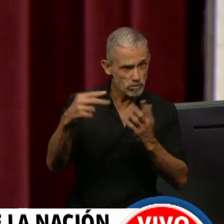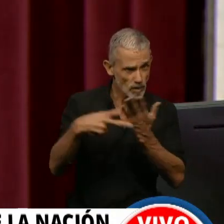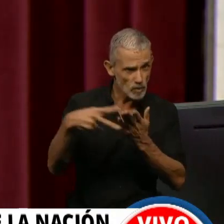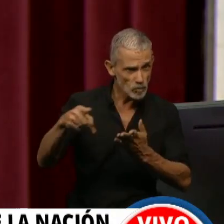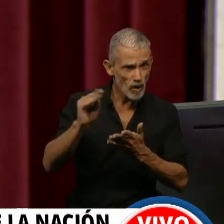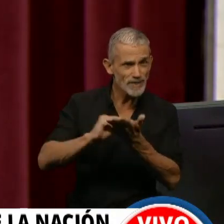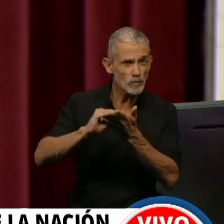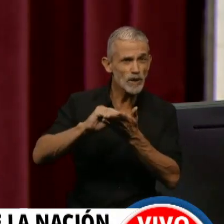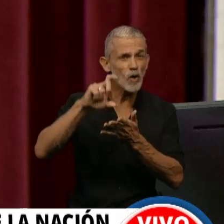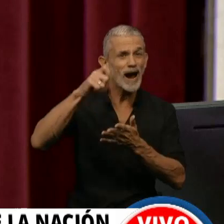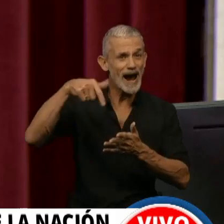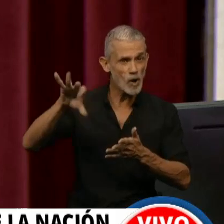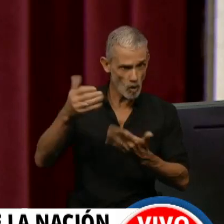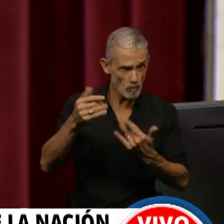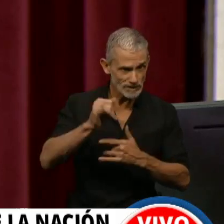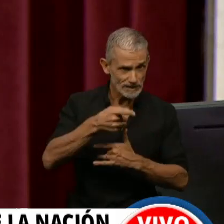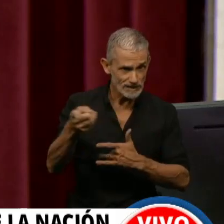una interrupción al diputado Cano?